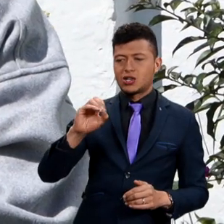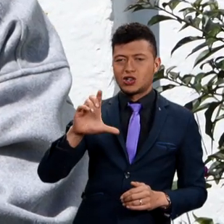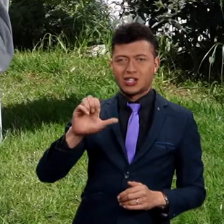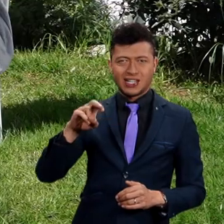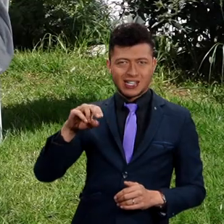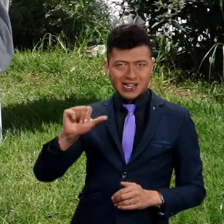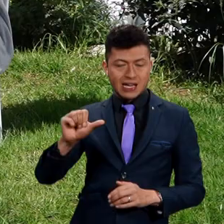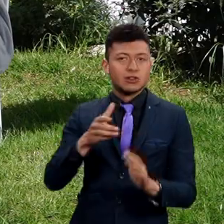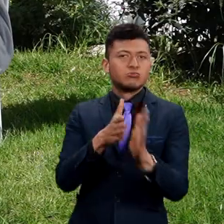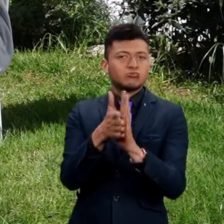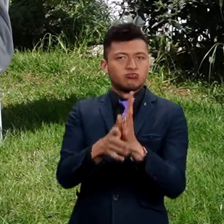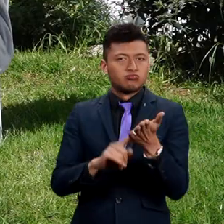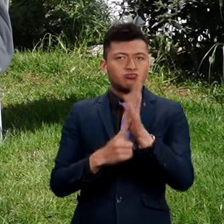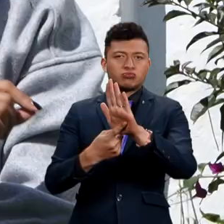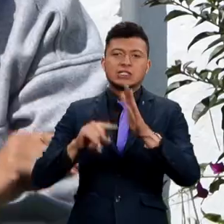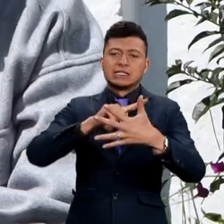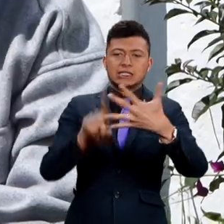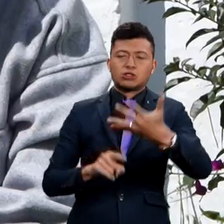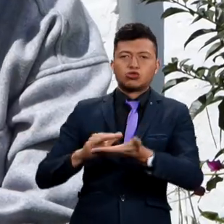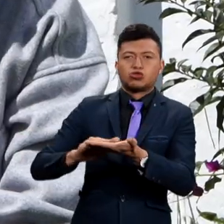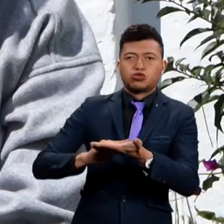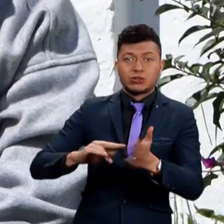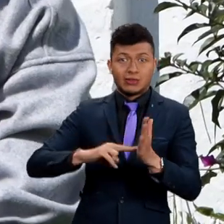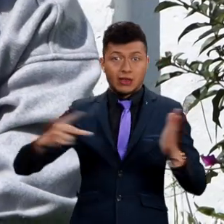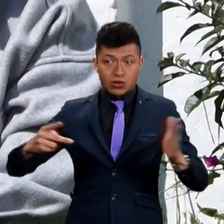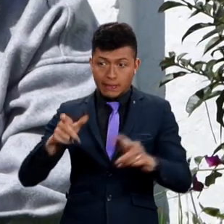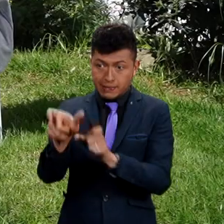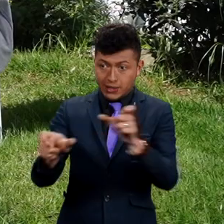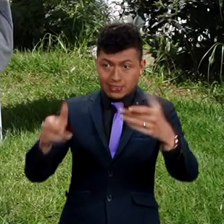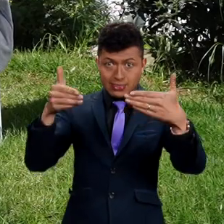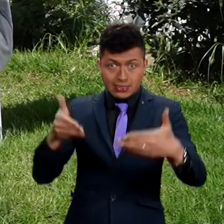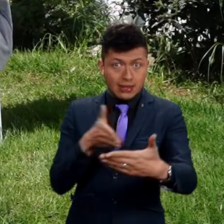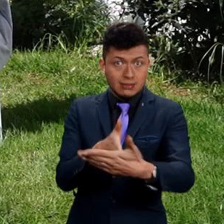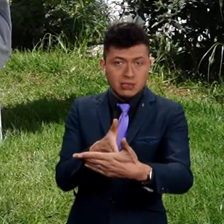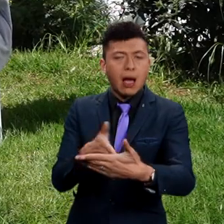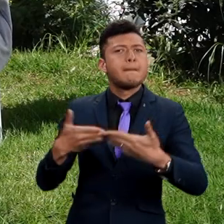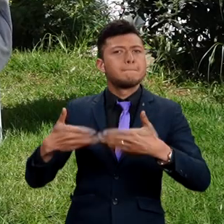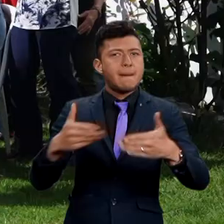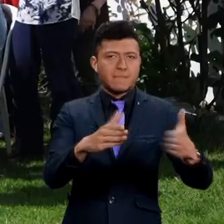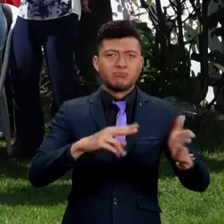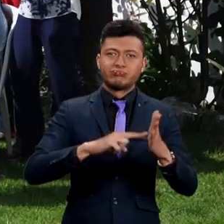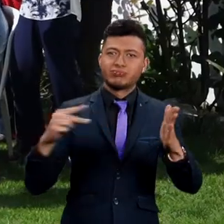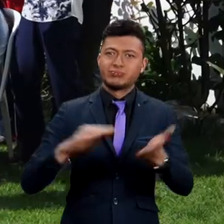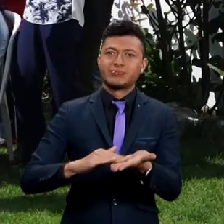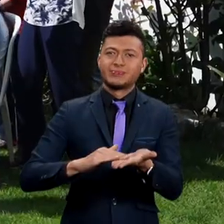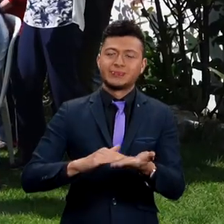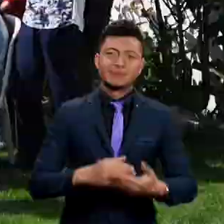en el TikTok nos trae cinco soluciones tecnológicas para personas en condición de discapacidad.